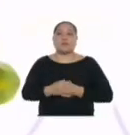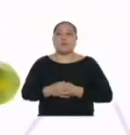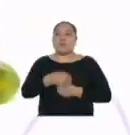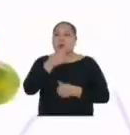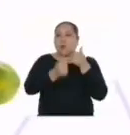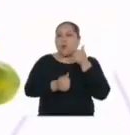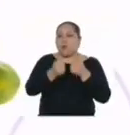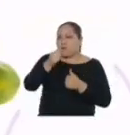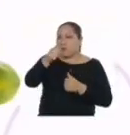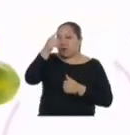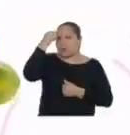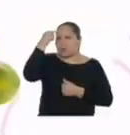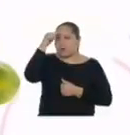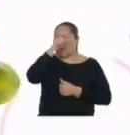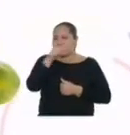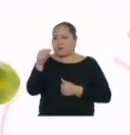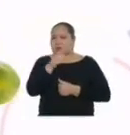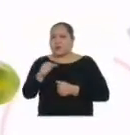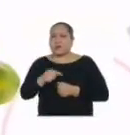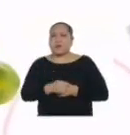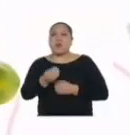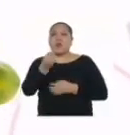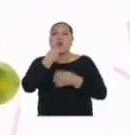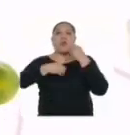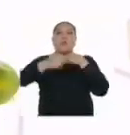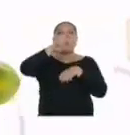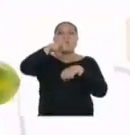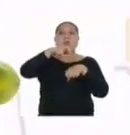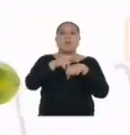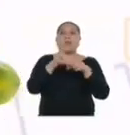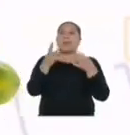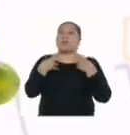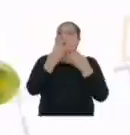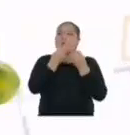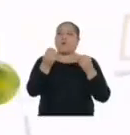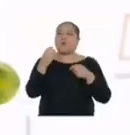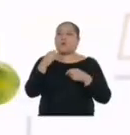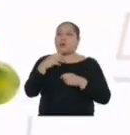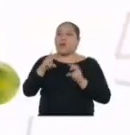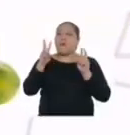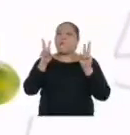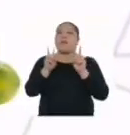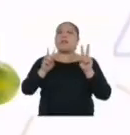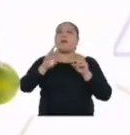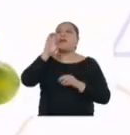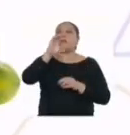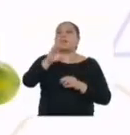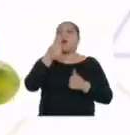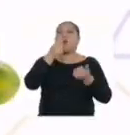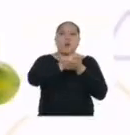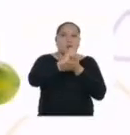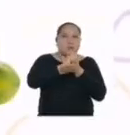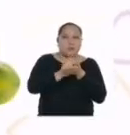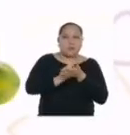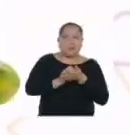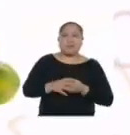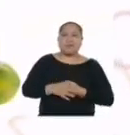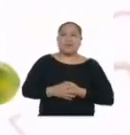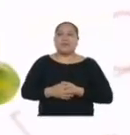¿Cuáles creen ustedes que son los alimentos naturales que contienen más vitamina C? ¡Vamos, apúntenlos!